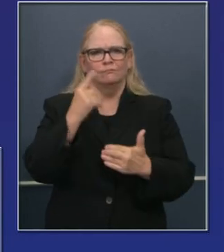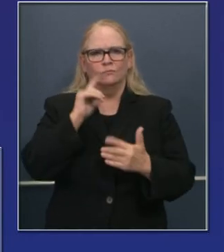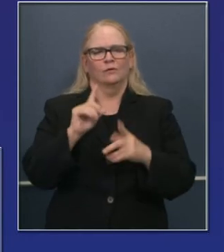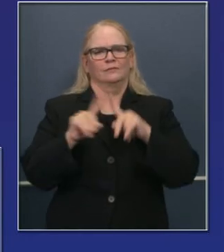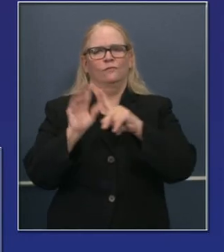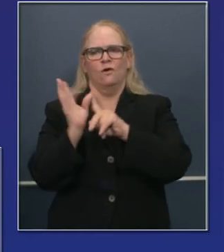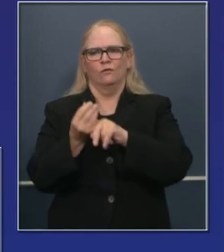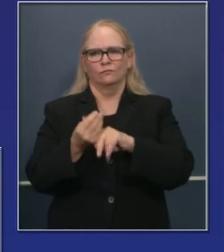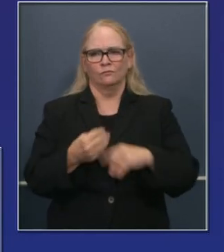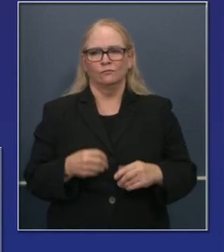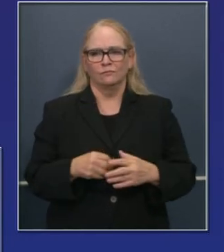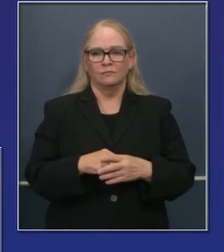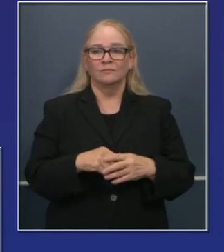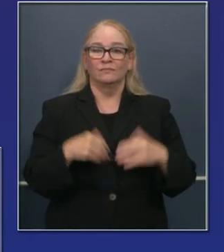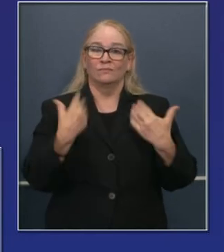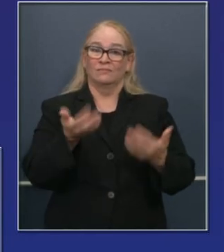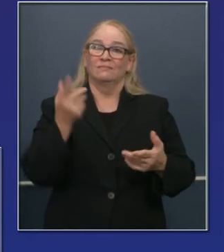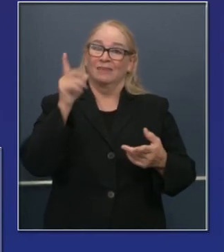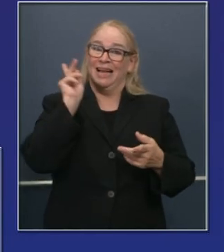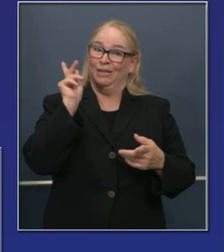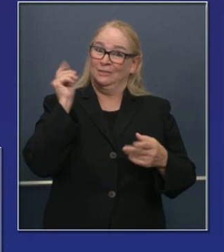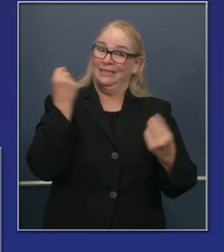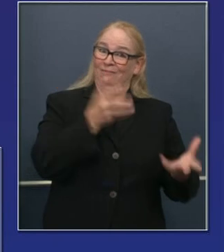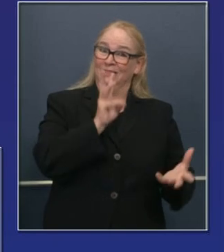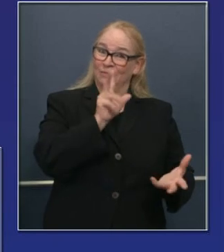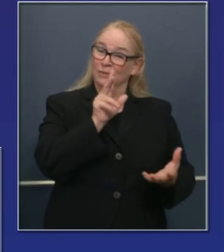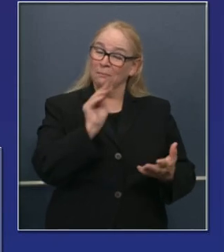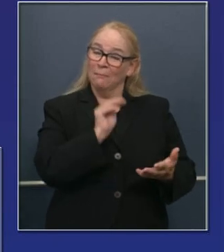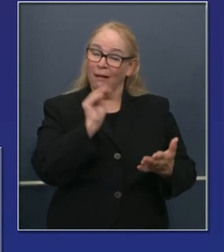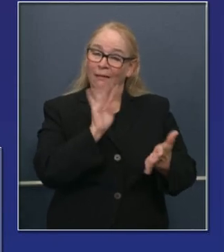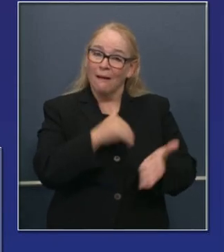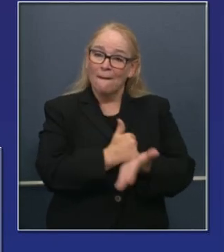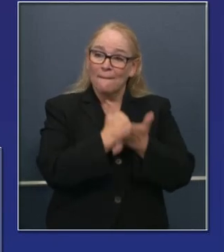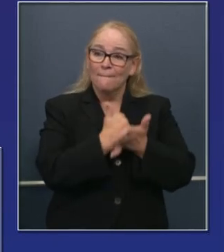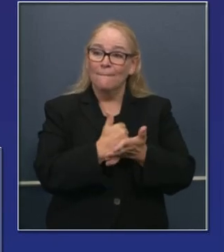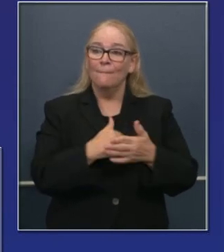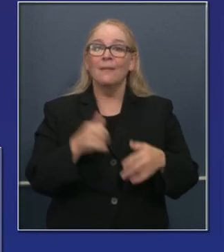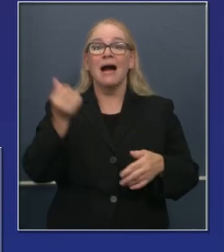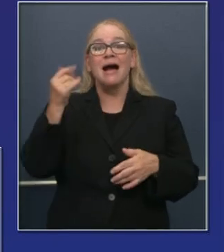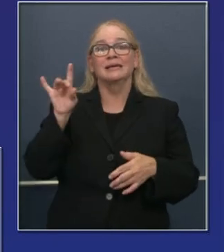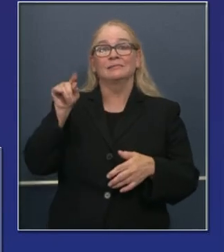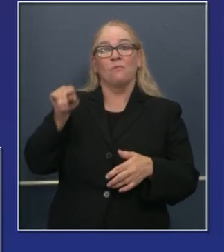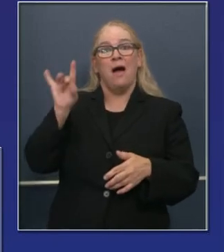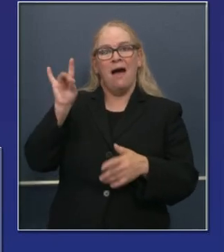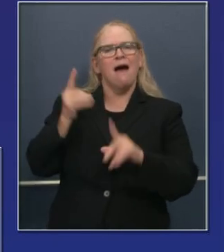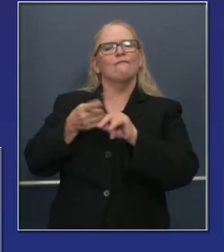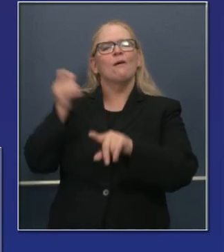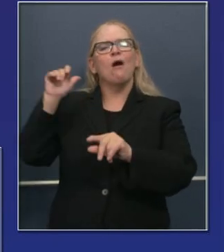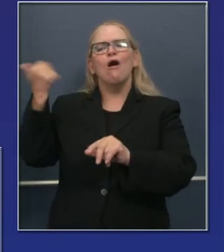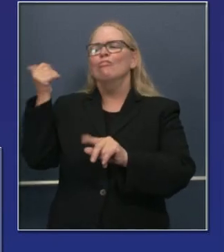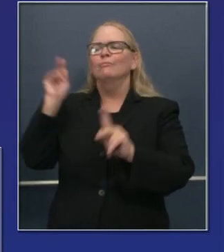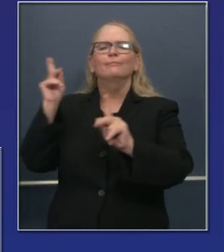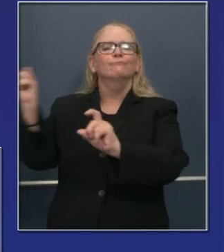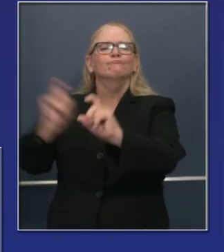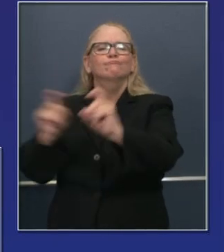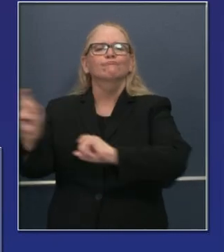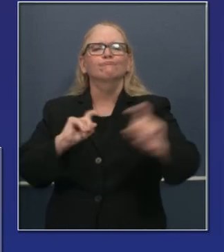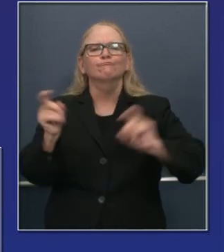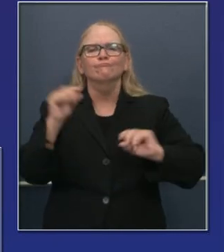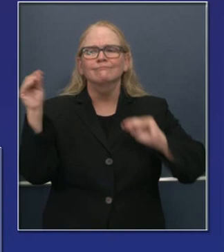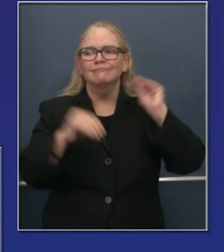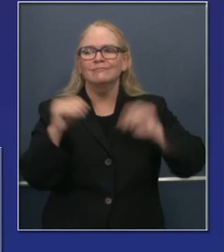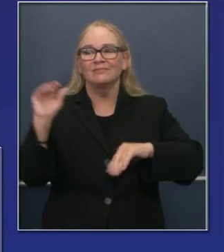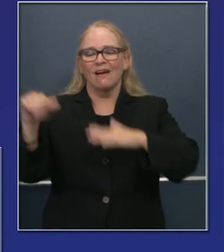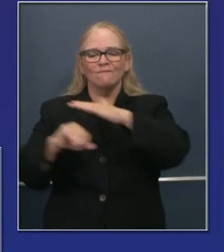63 millones de dólares que Kaiser está proporcionando. Esto está reflejado en los 18,8 millones de dólares, el